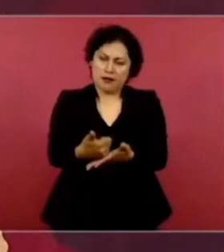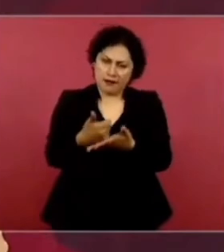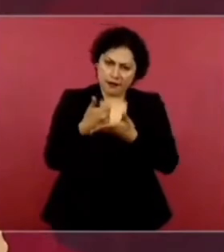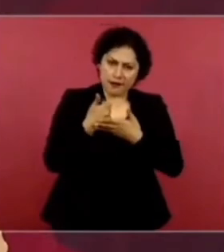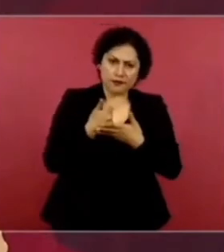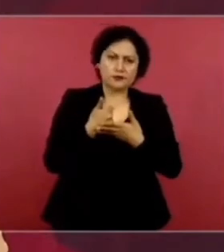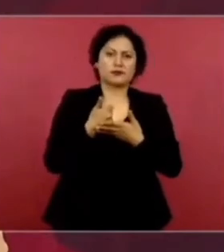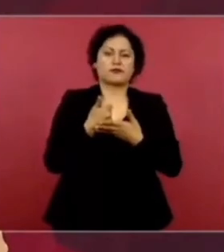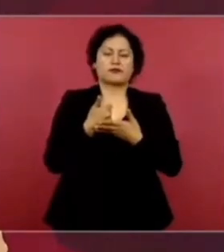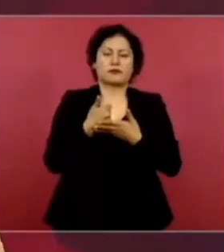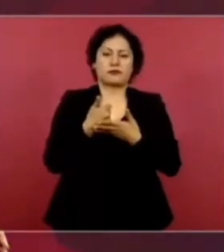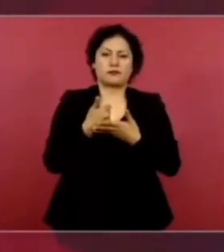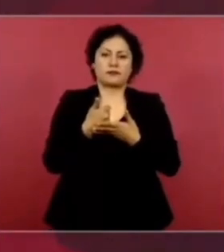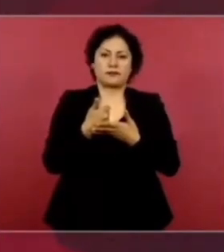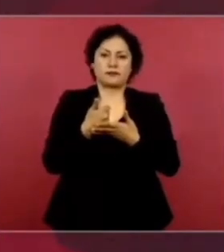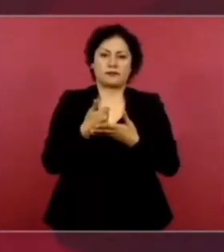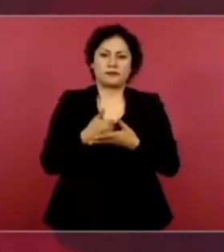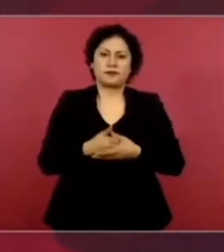Que.